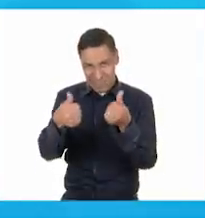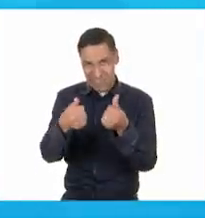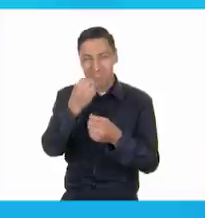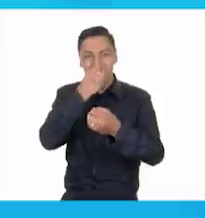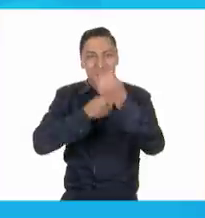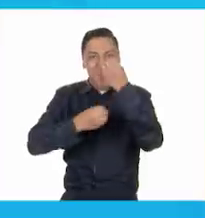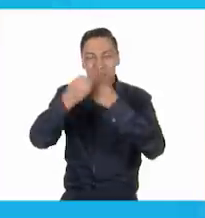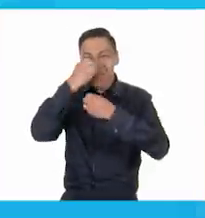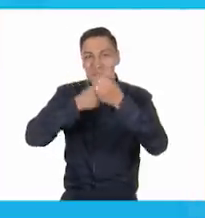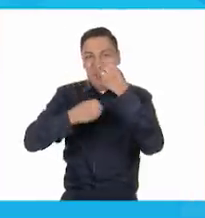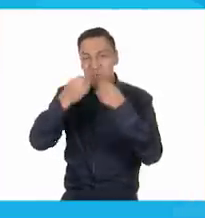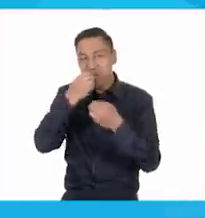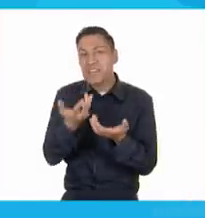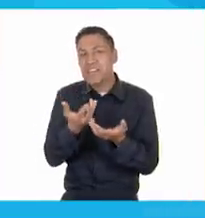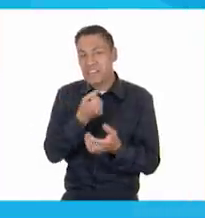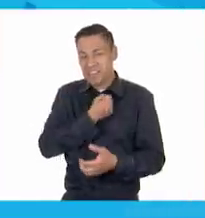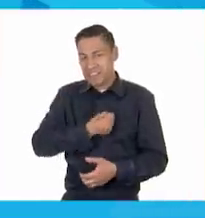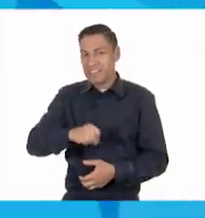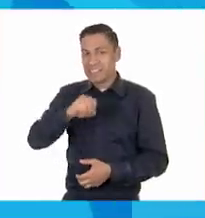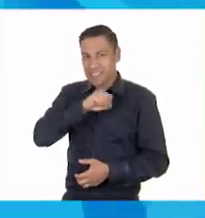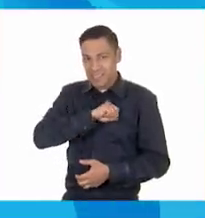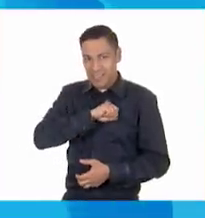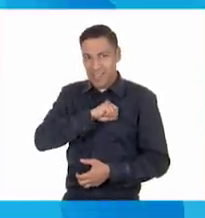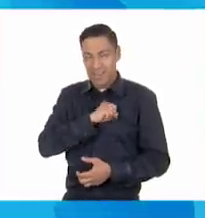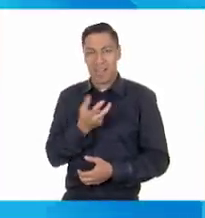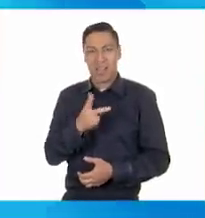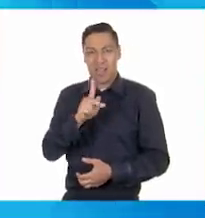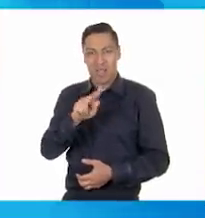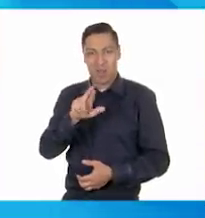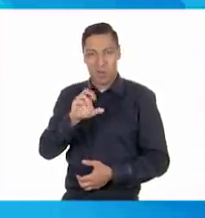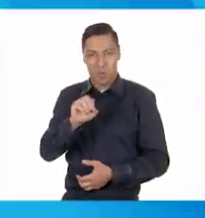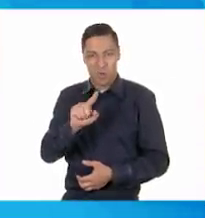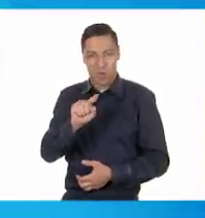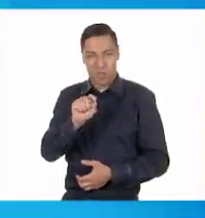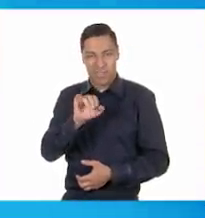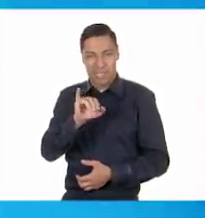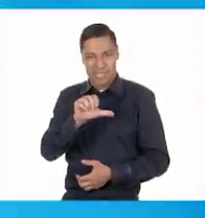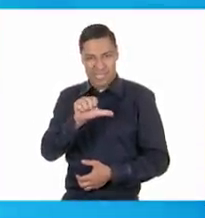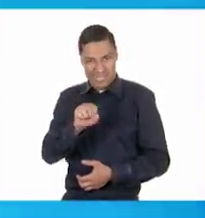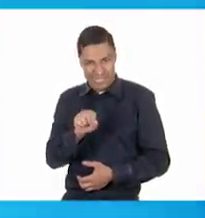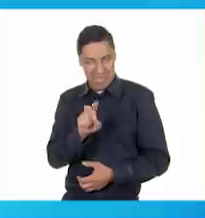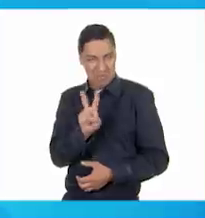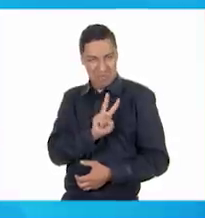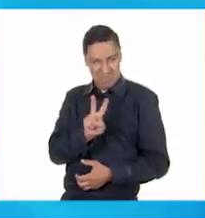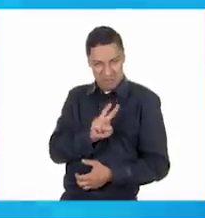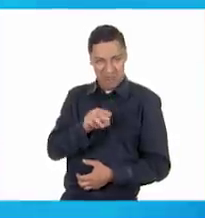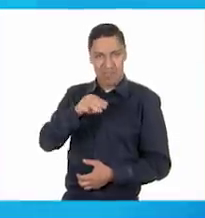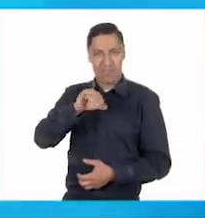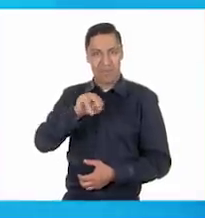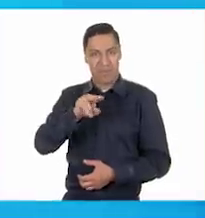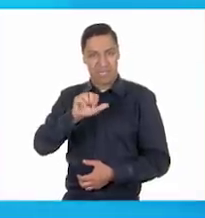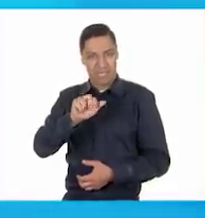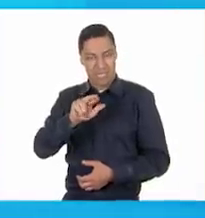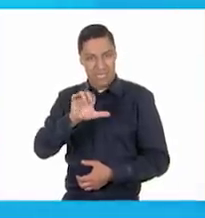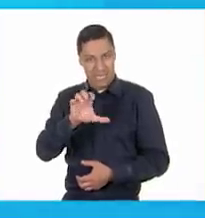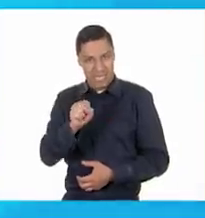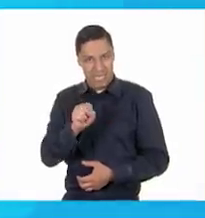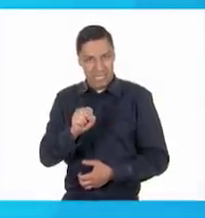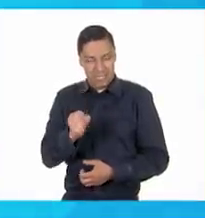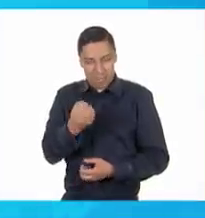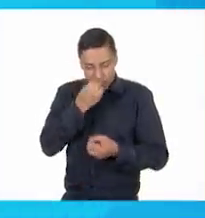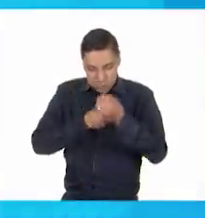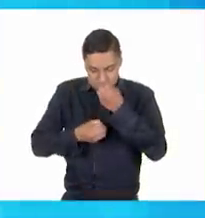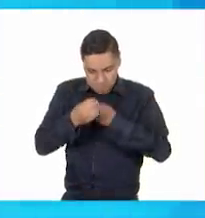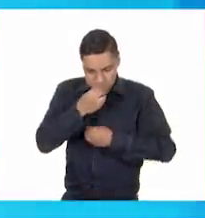especialmente la comida sana, con proteínas, vitaminas, minerales, te da energía y te ayuda a